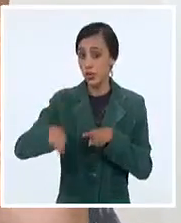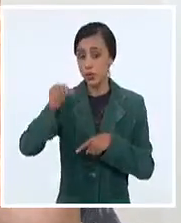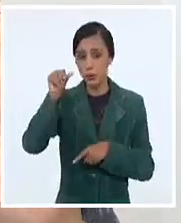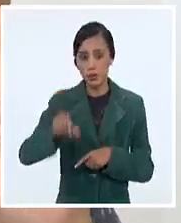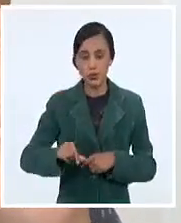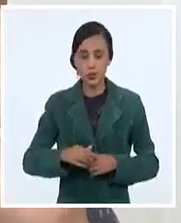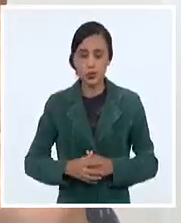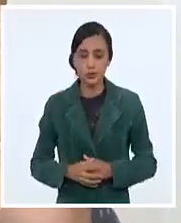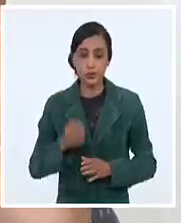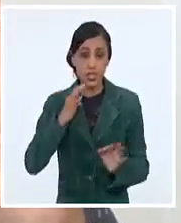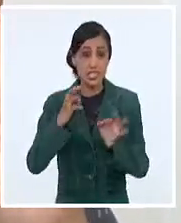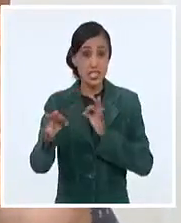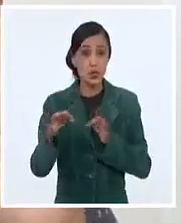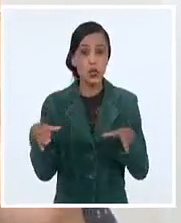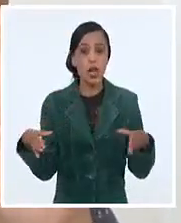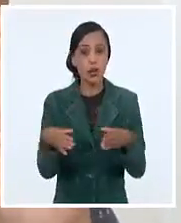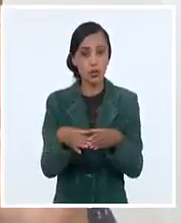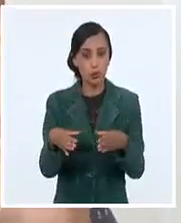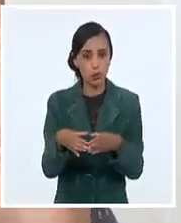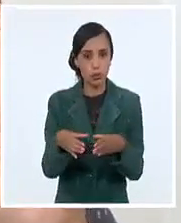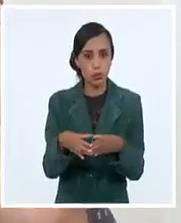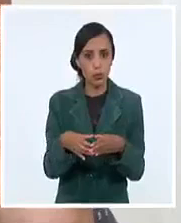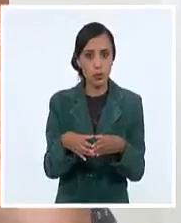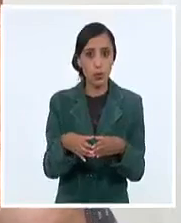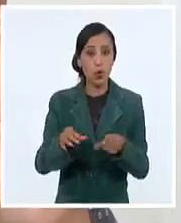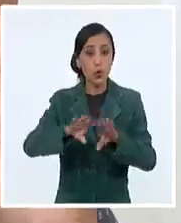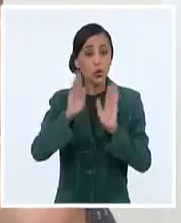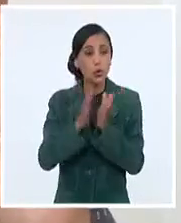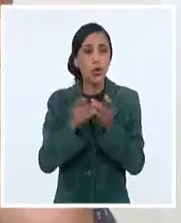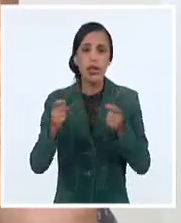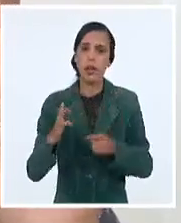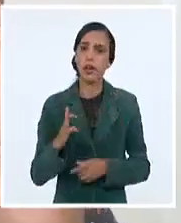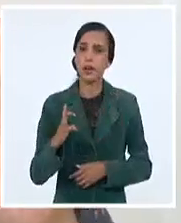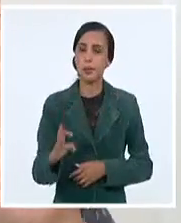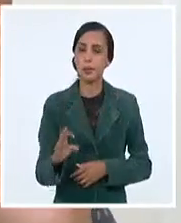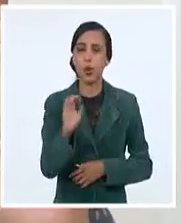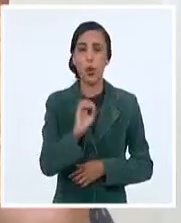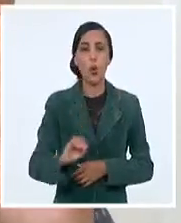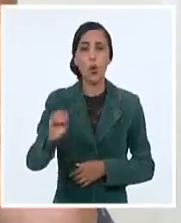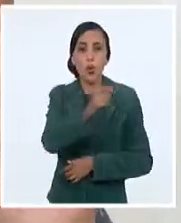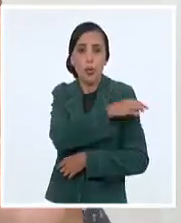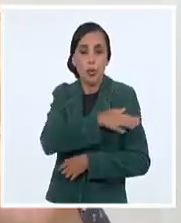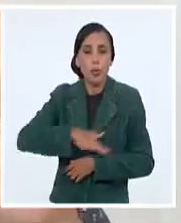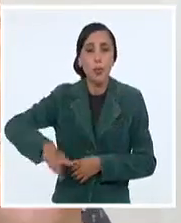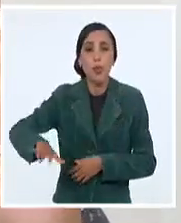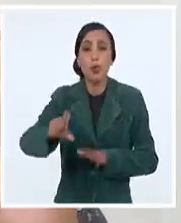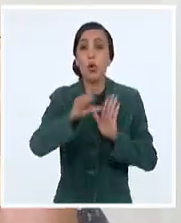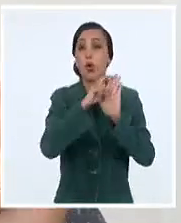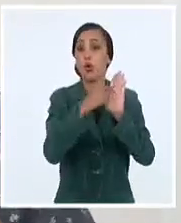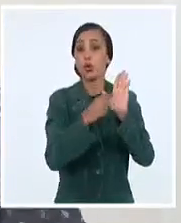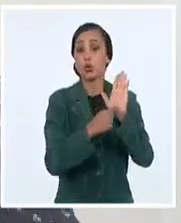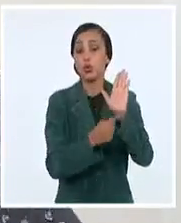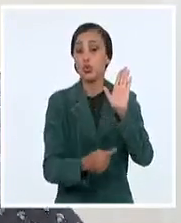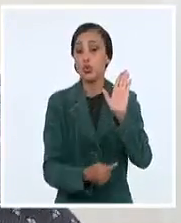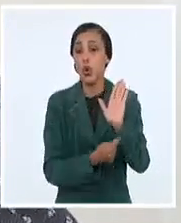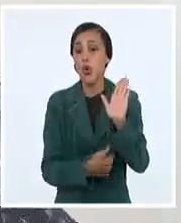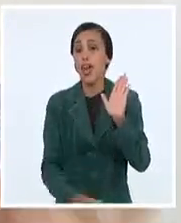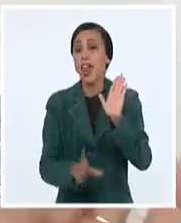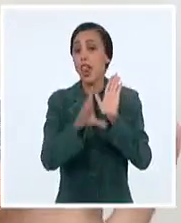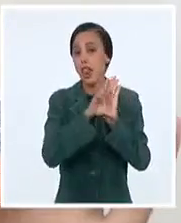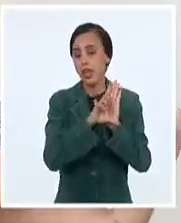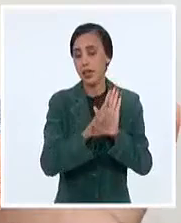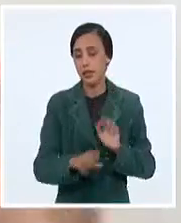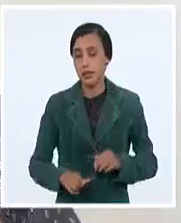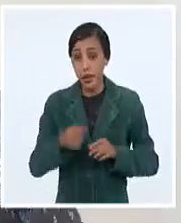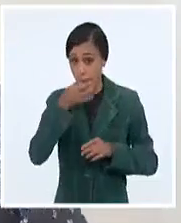La seguridad colectiva, el bienestar general, el respeto al orden público, a la Constitución y a las leyes. O sea, deja